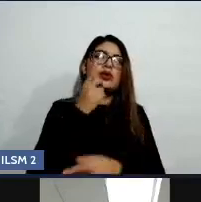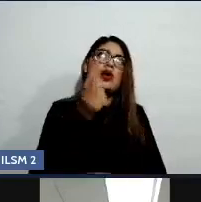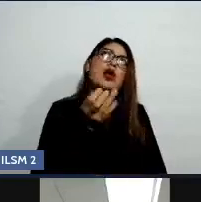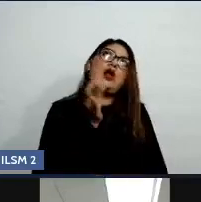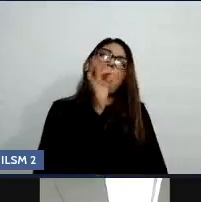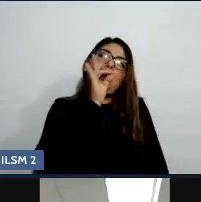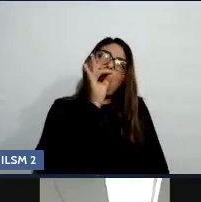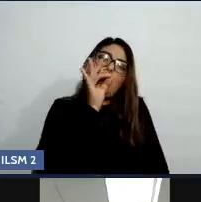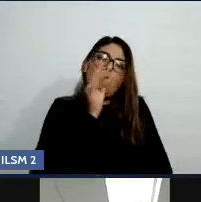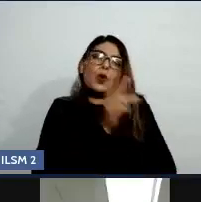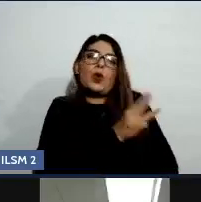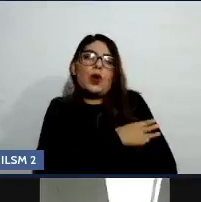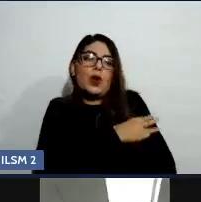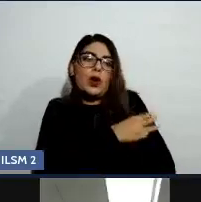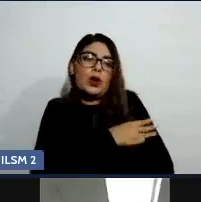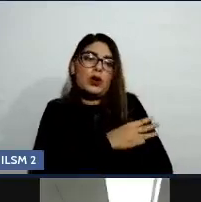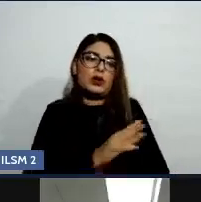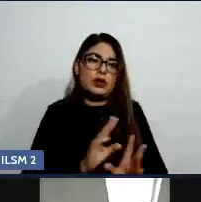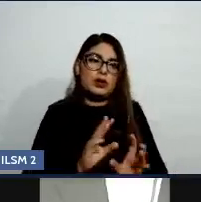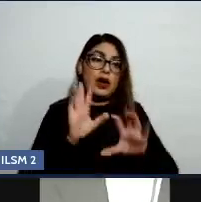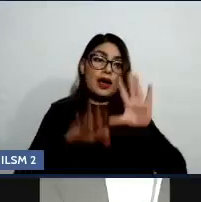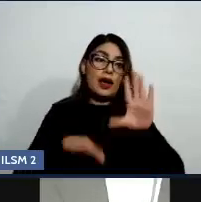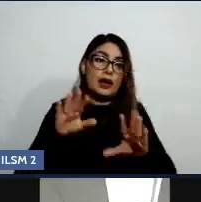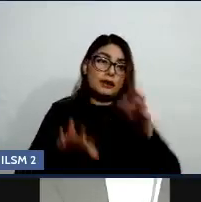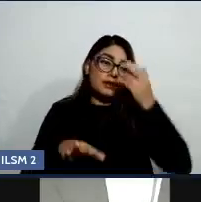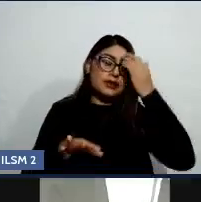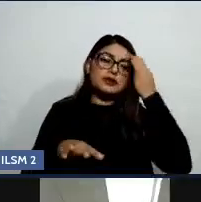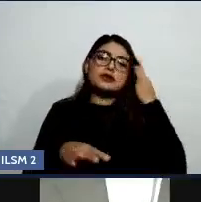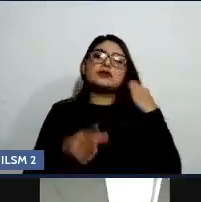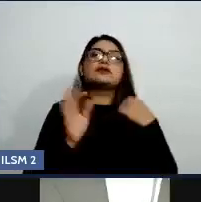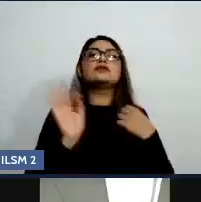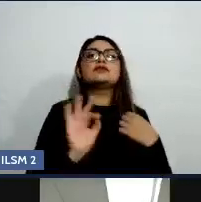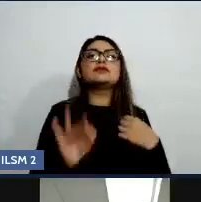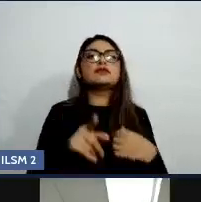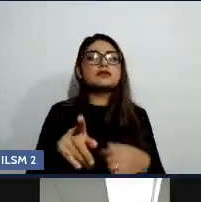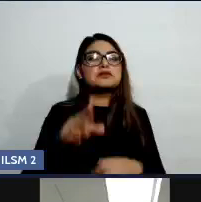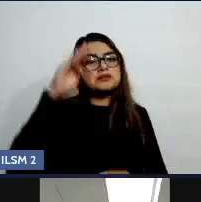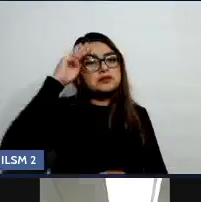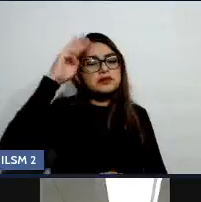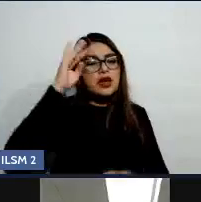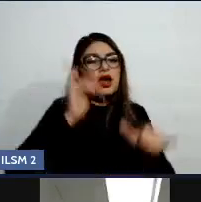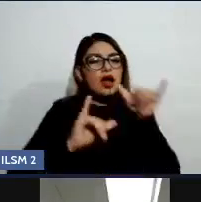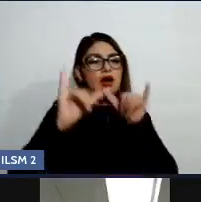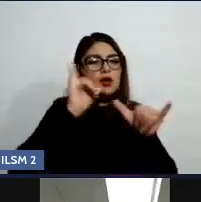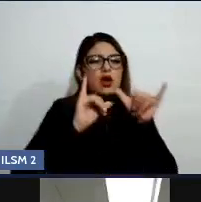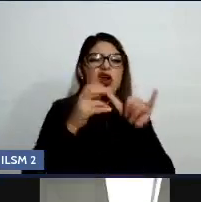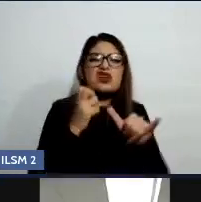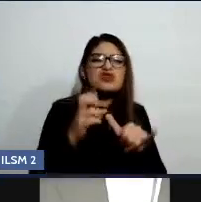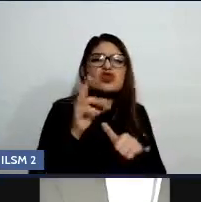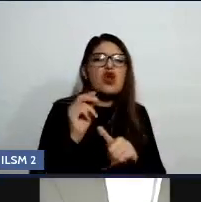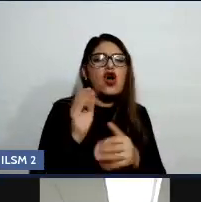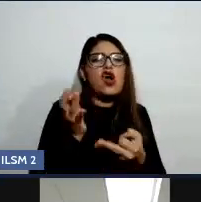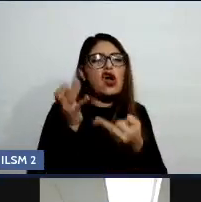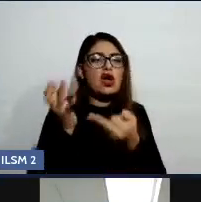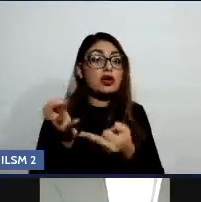alcohol y tabaco no los incluyen porque creen que no es una sustancia. Pero sí lo es. Al final es una